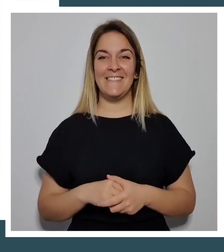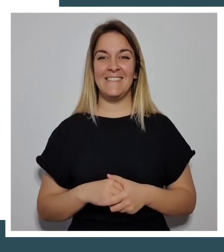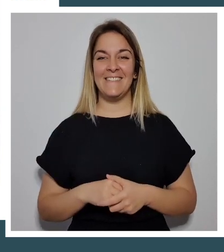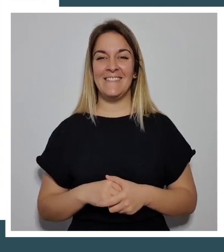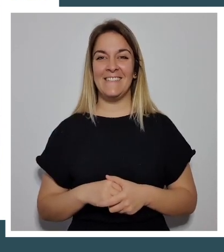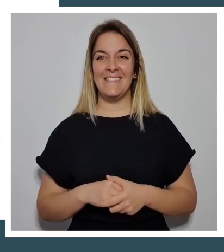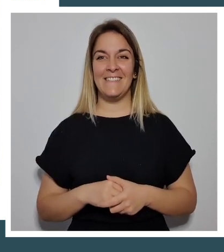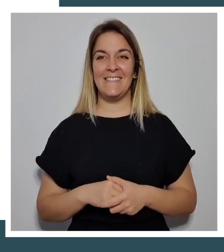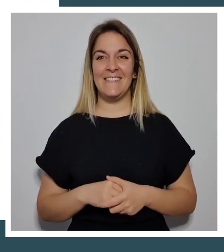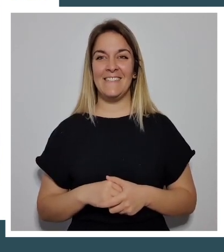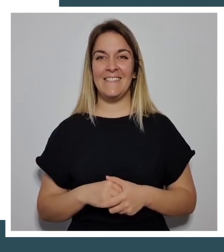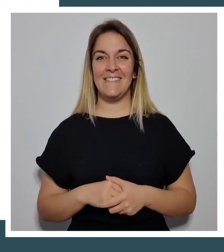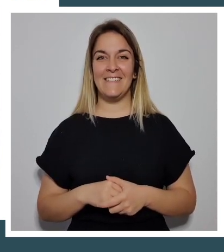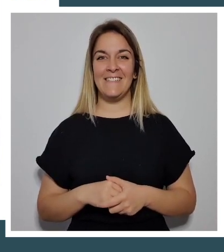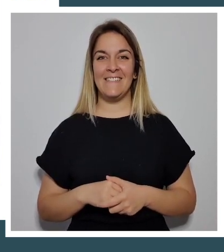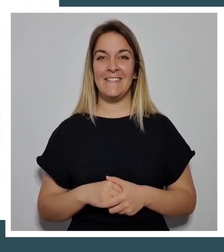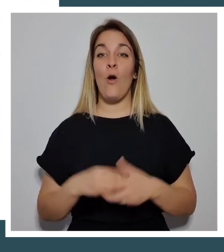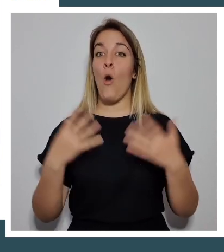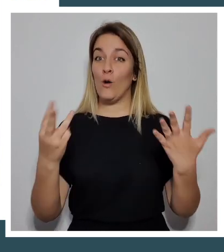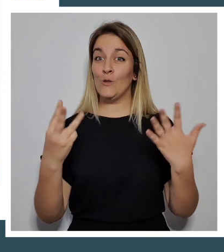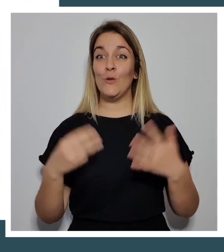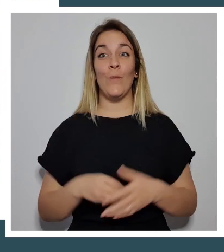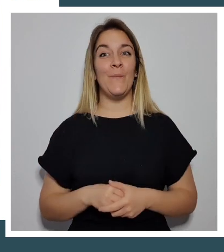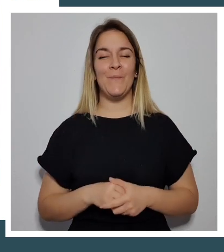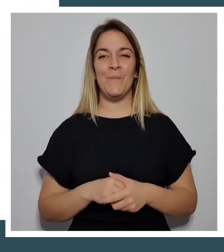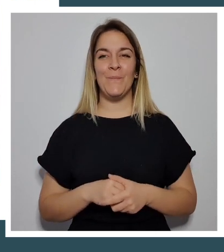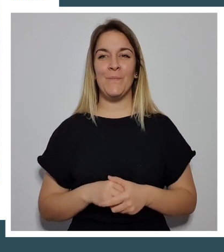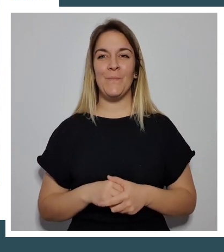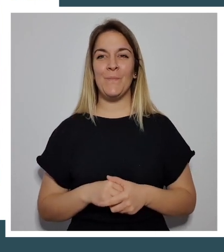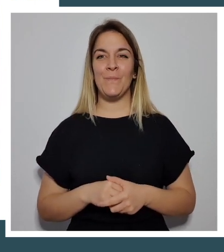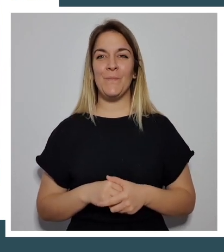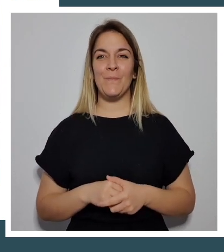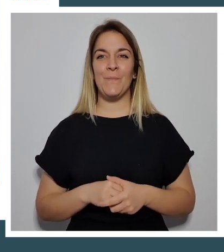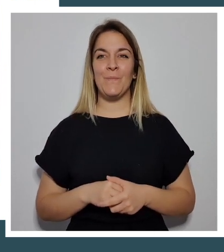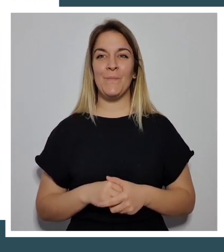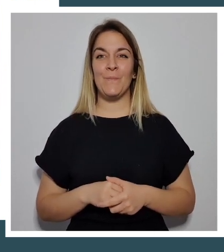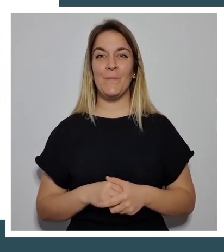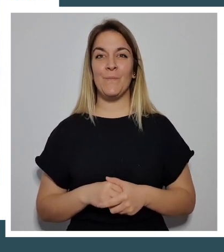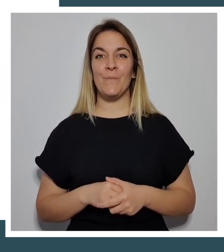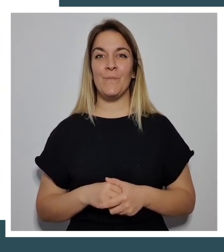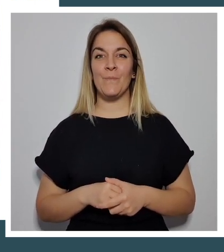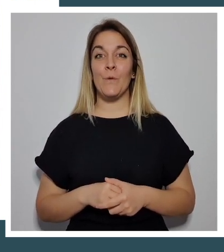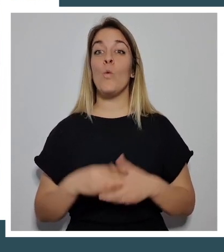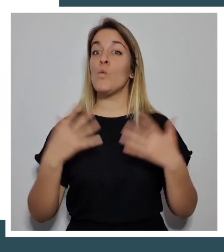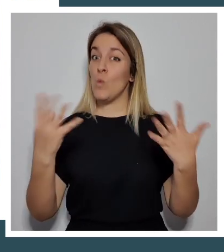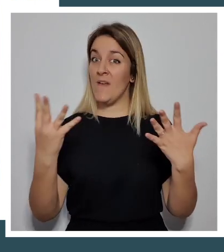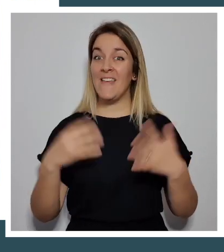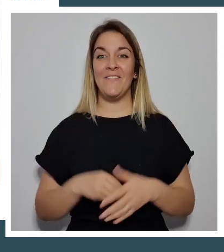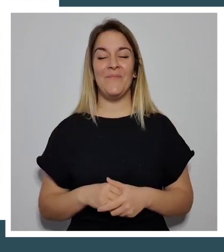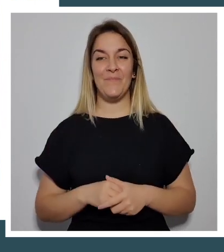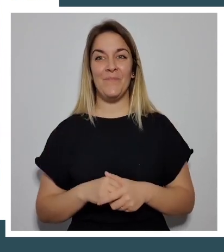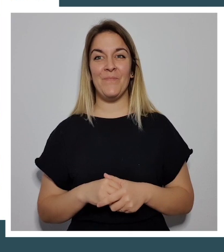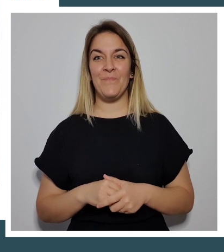9 y 10. 1, 2, 4, 9